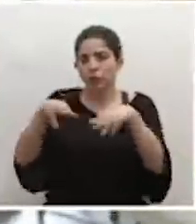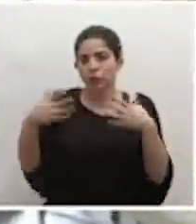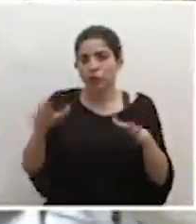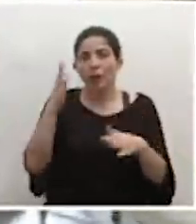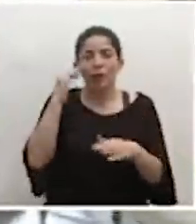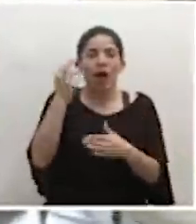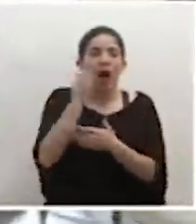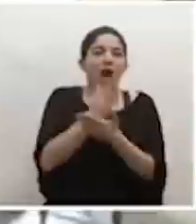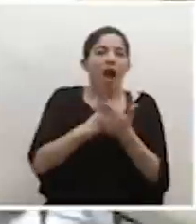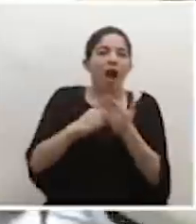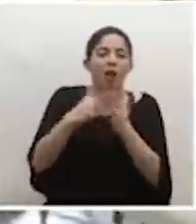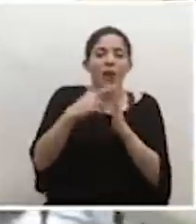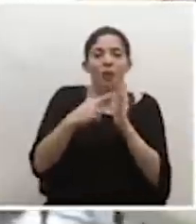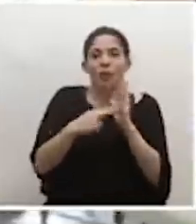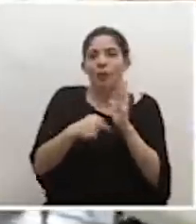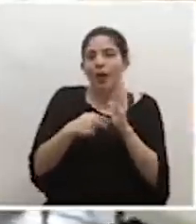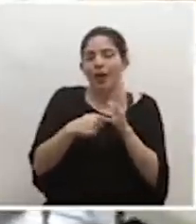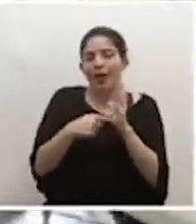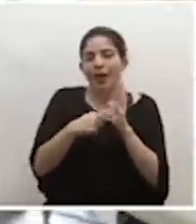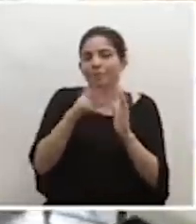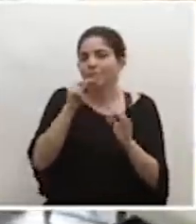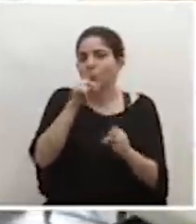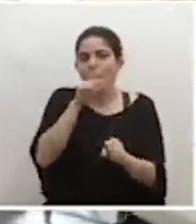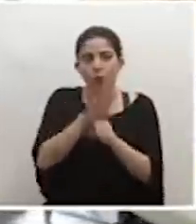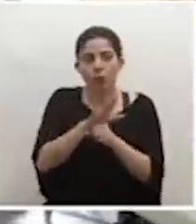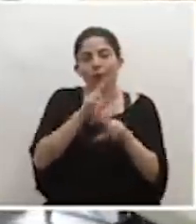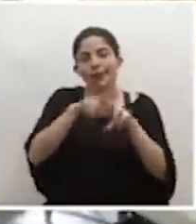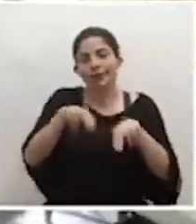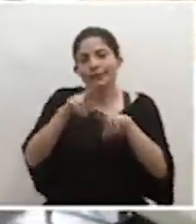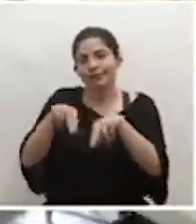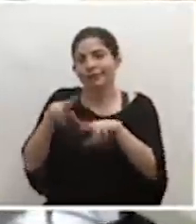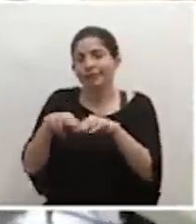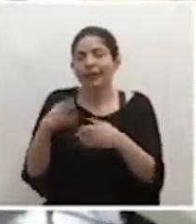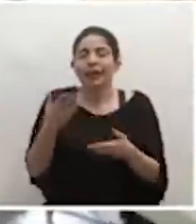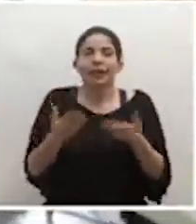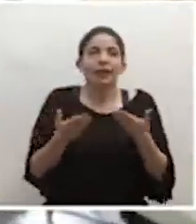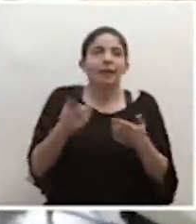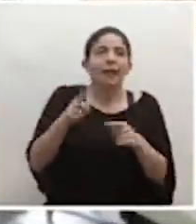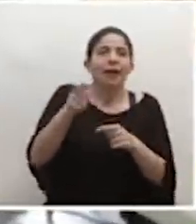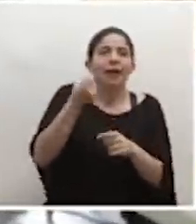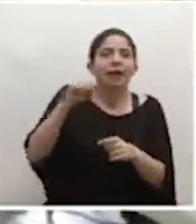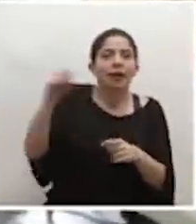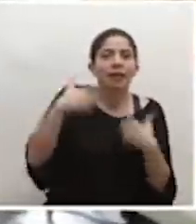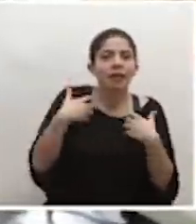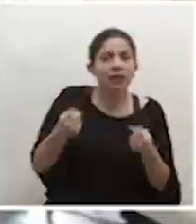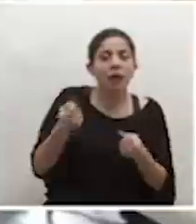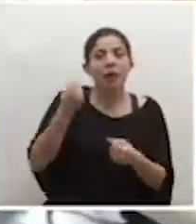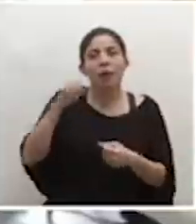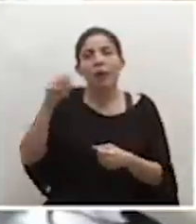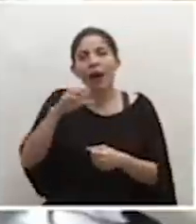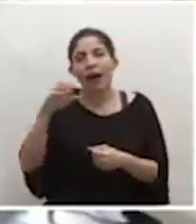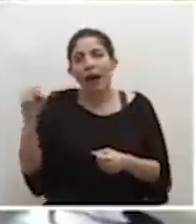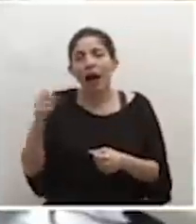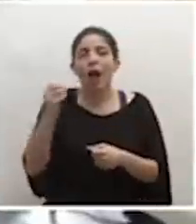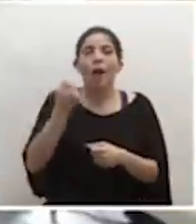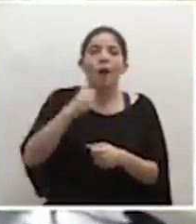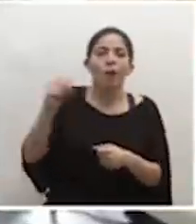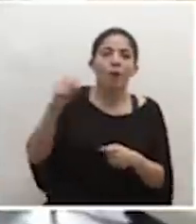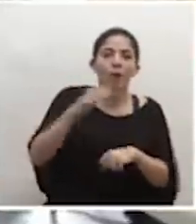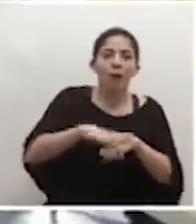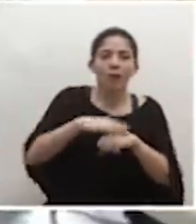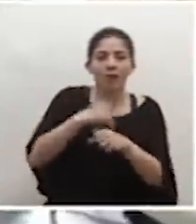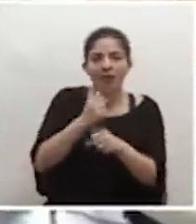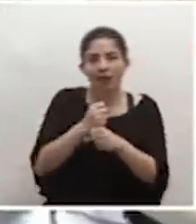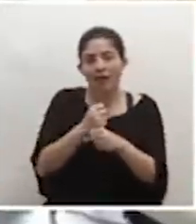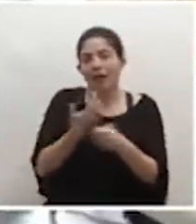irregularidades en las diferentes temáticas que estamos trabajando, ya bien sea salud, caja, laboral, etc. Se